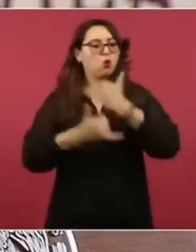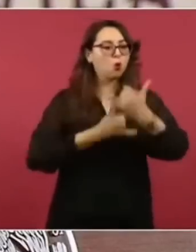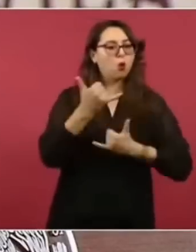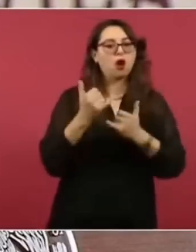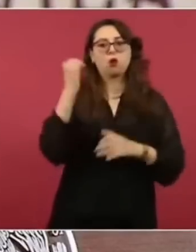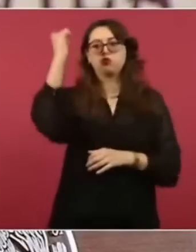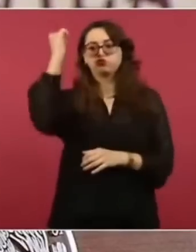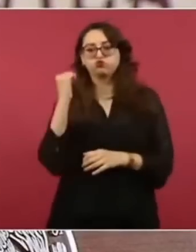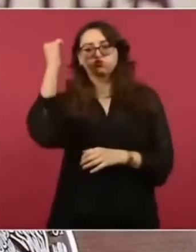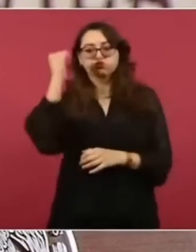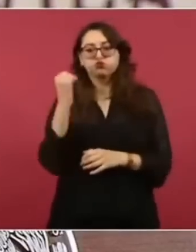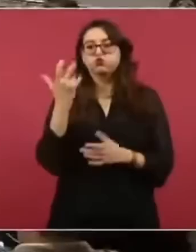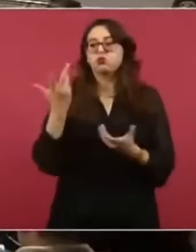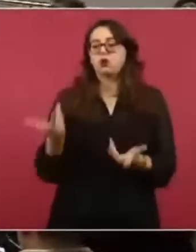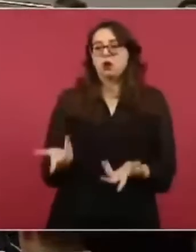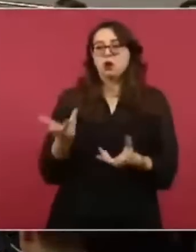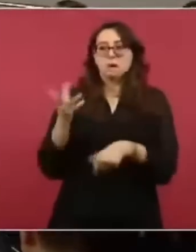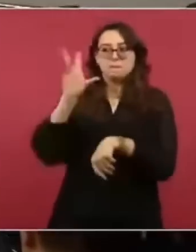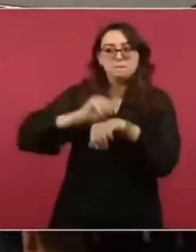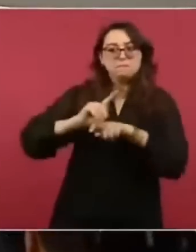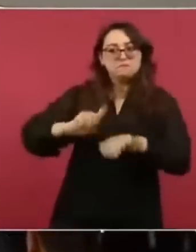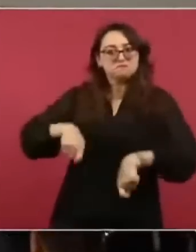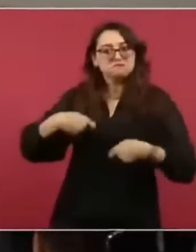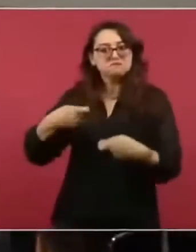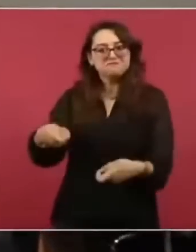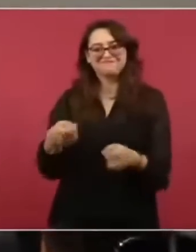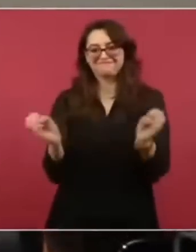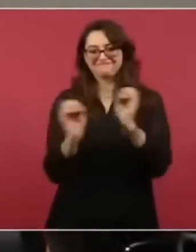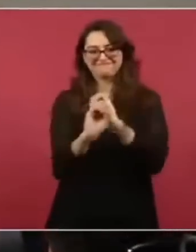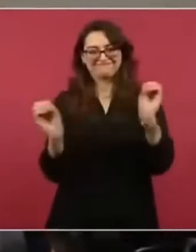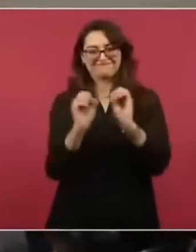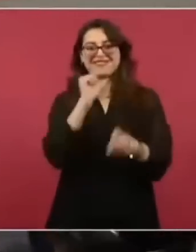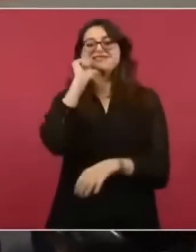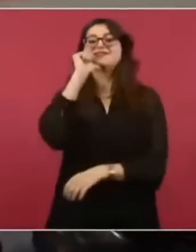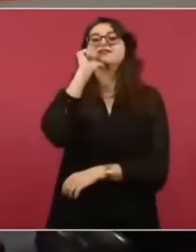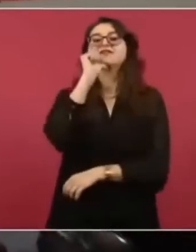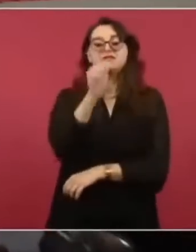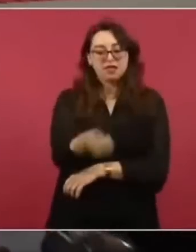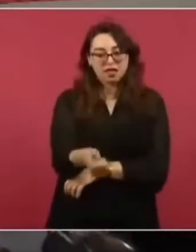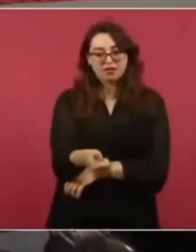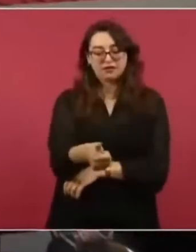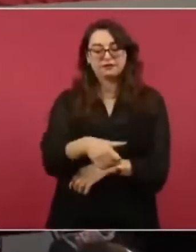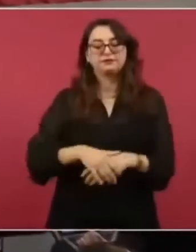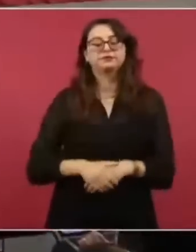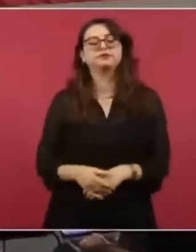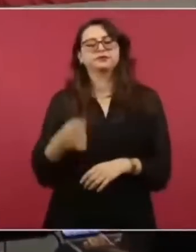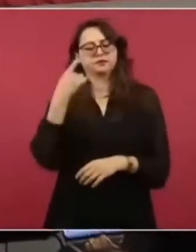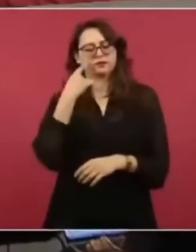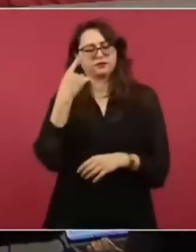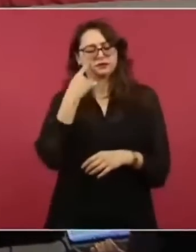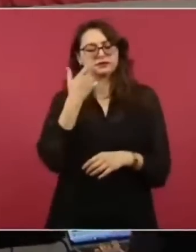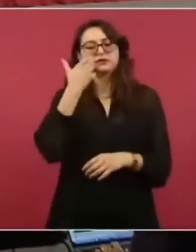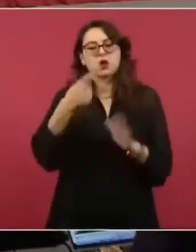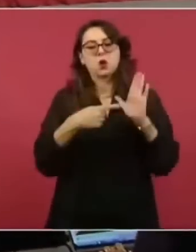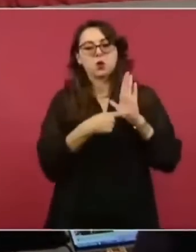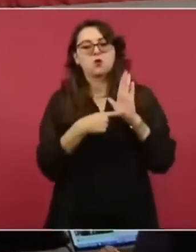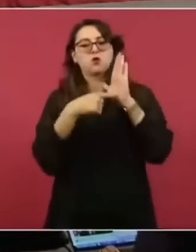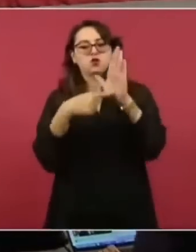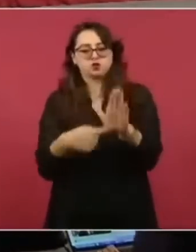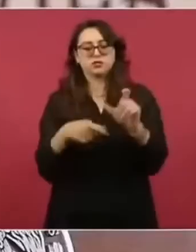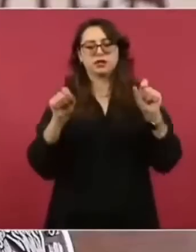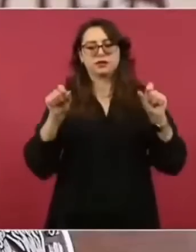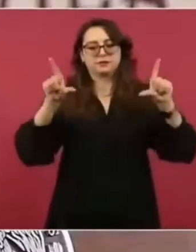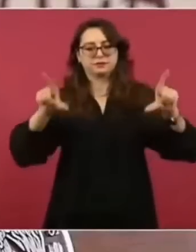si me lo permiten vamos a a presentarles una tabla antes de la administración de Vicente Fox se